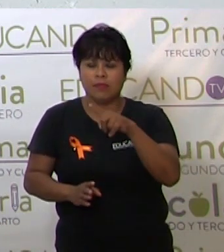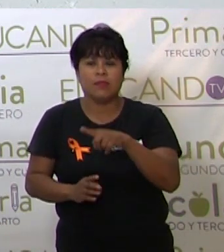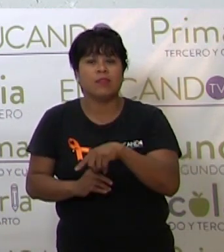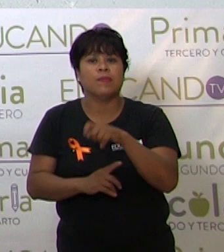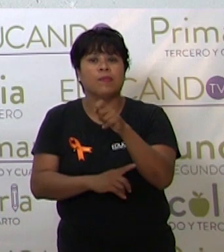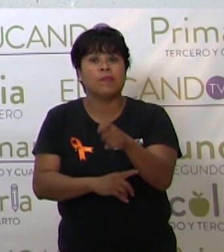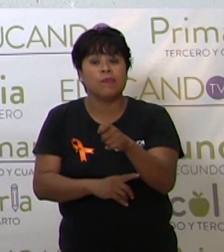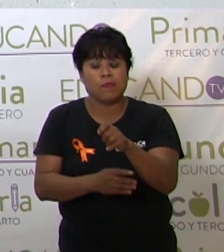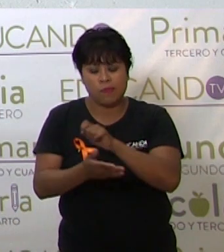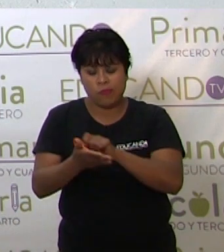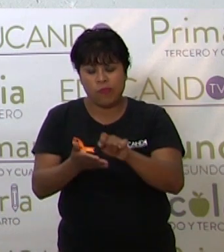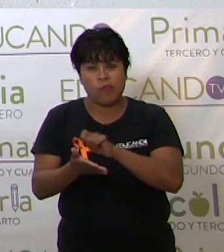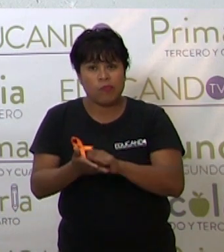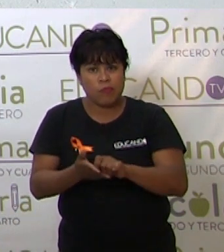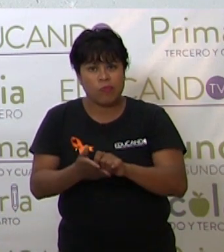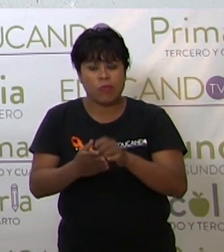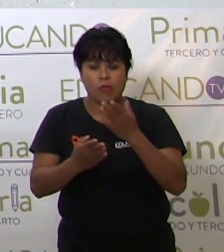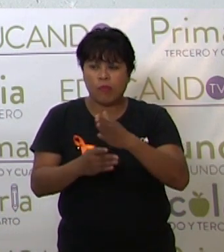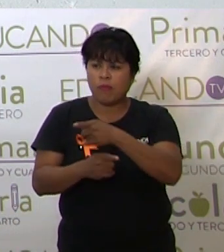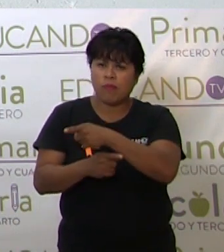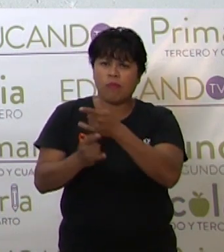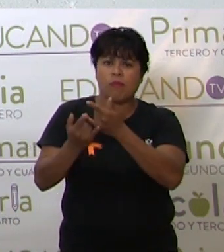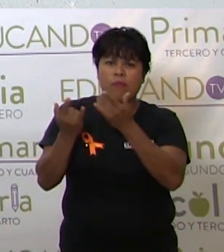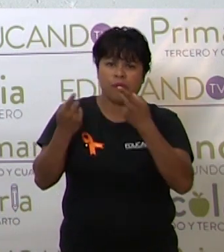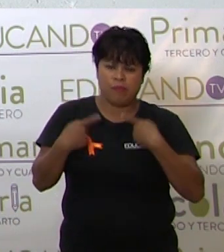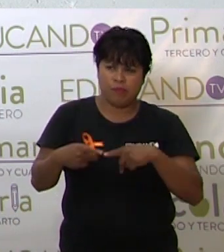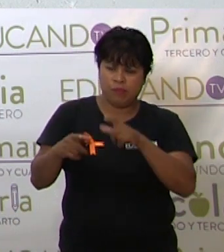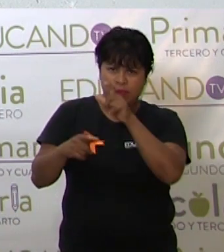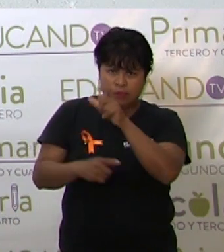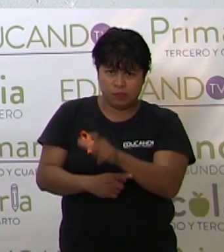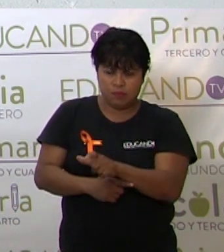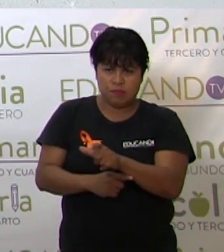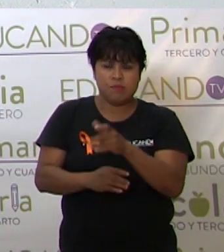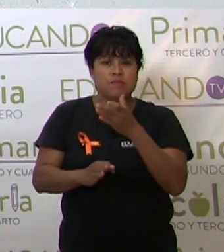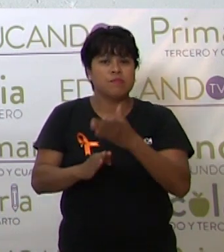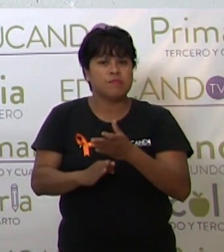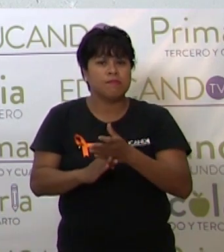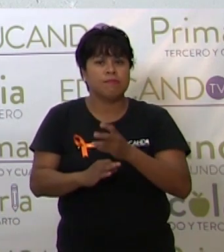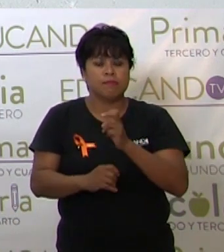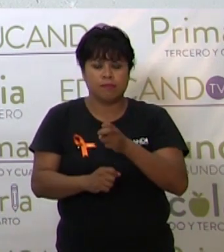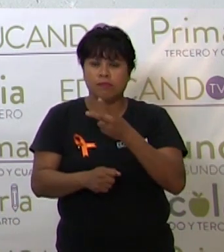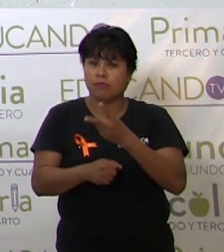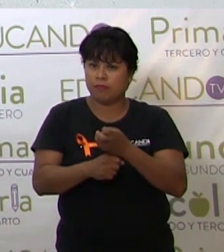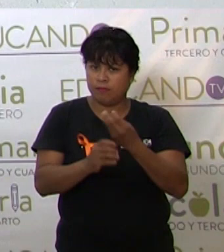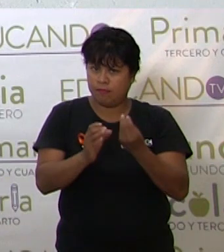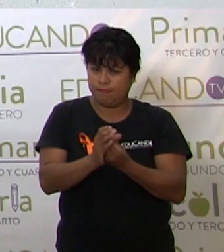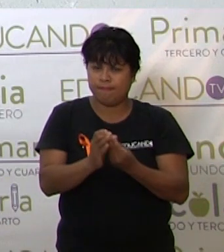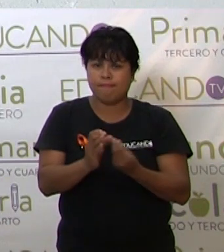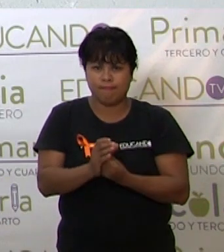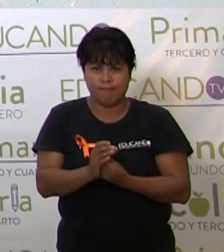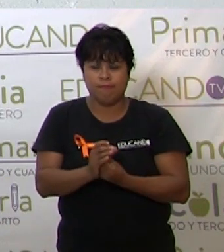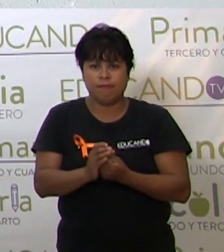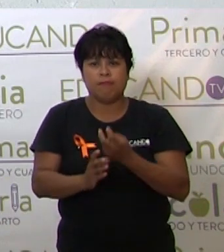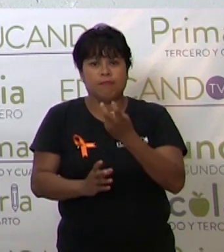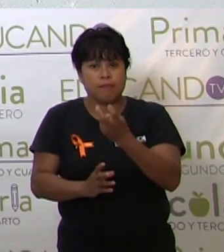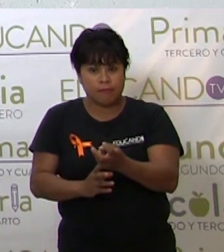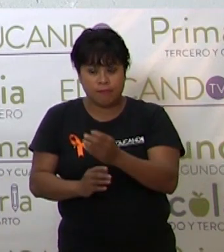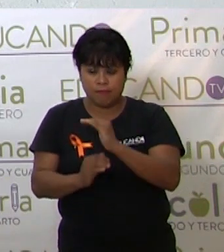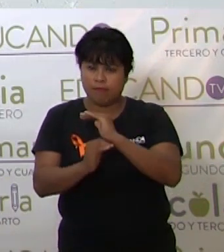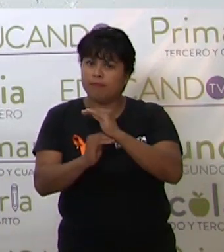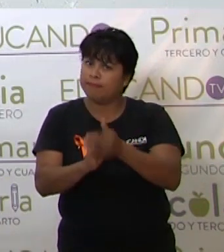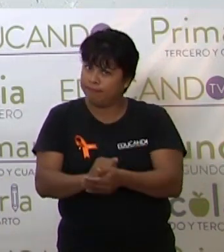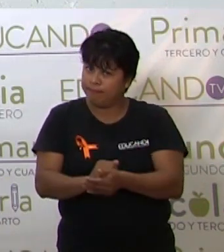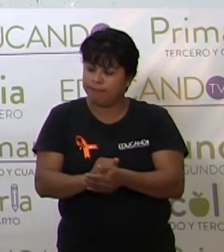es escribir la biografía de un personaje. El día de hoy es nuestra segunda sesión y es la final,